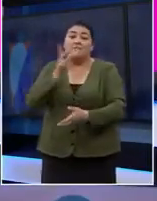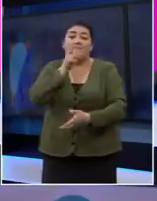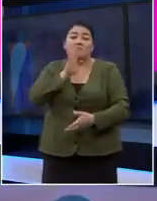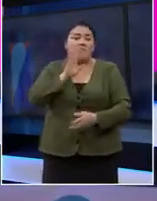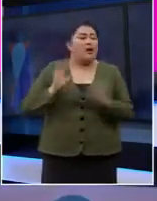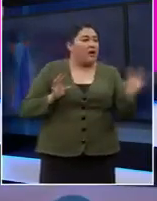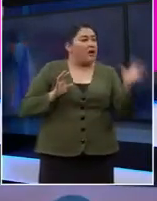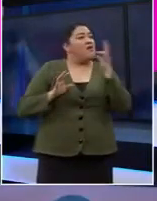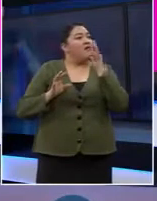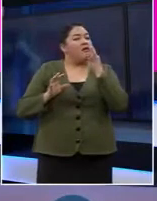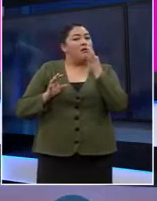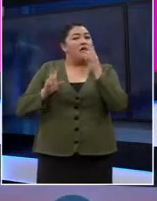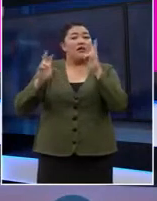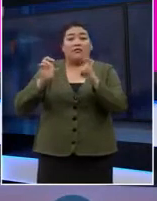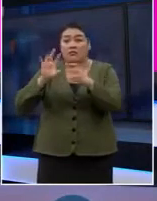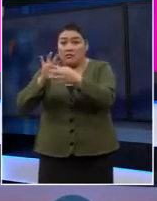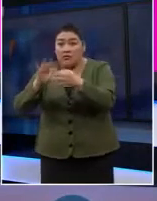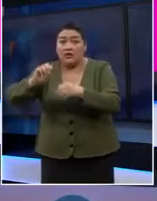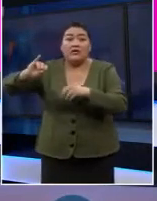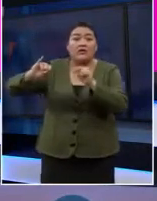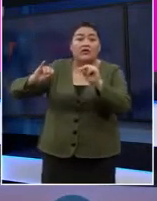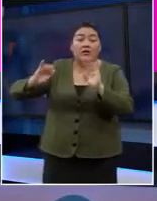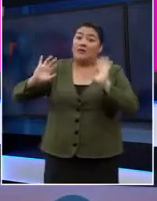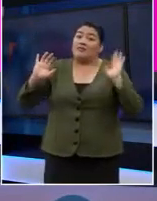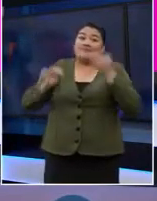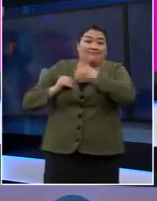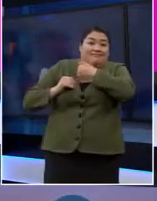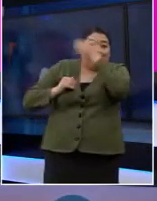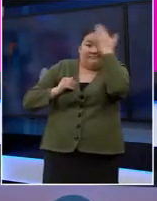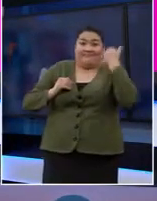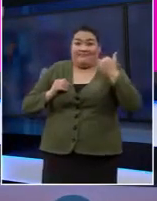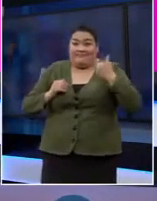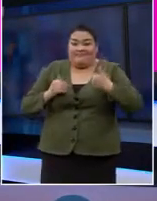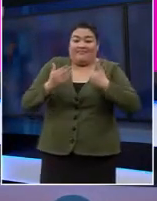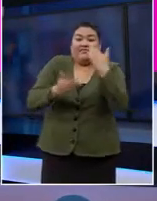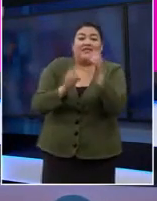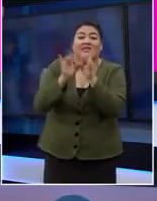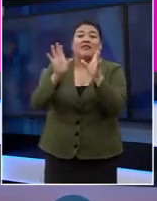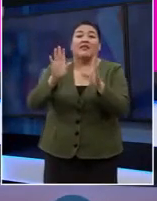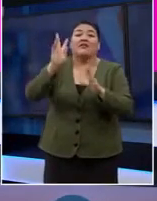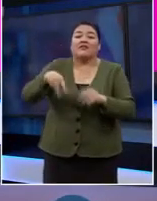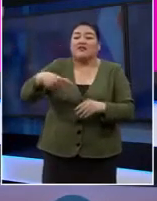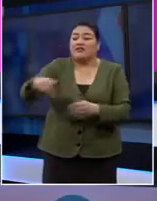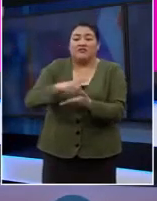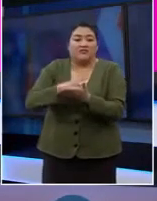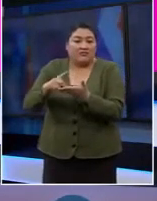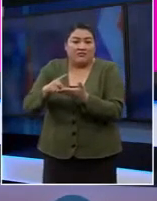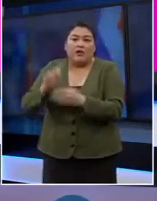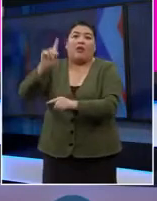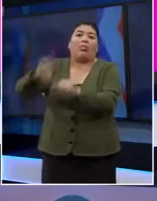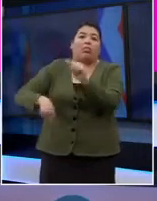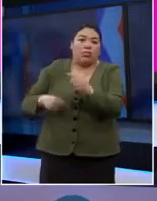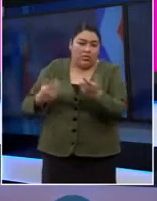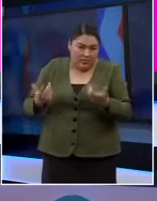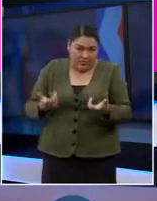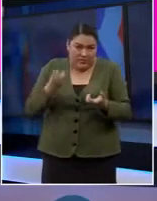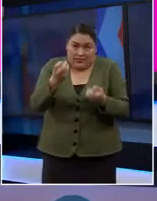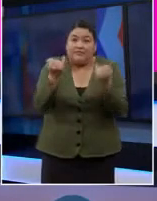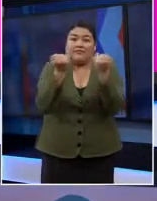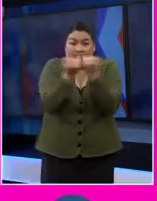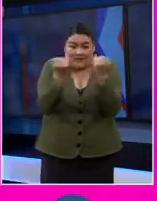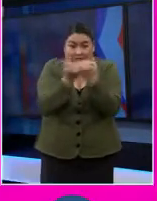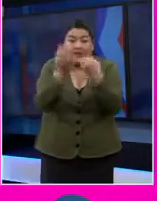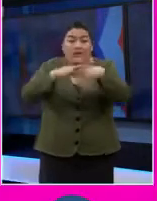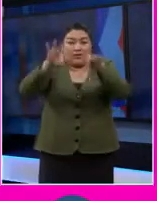abordar el tema o no van a abordar el tema. Y esto da lugar a muchas circunstancias de violaciones a sus derechos sexuales y reproductivos. Tema tan